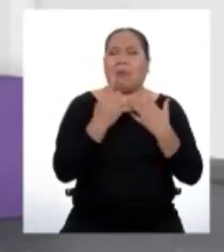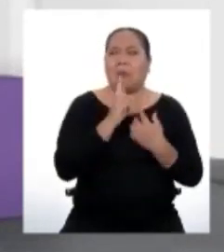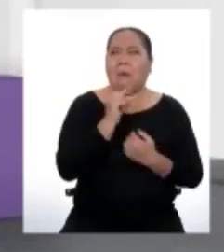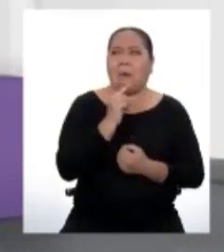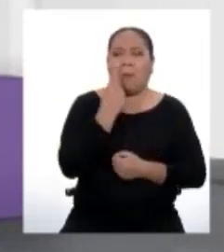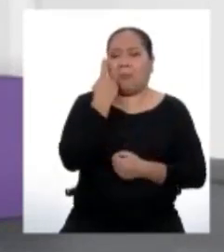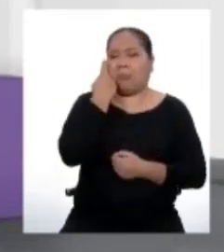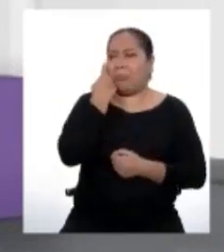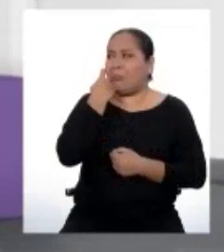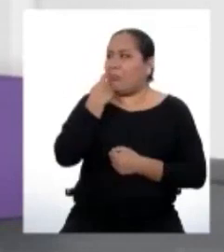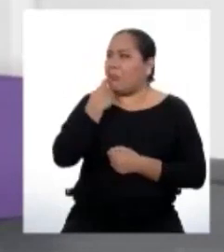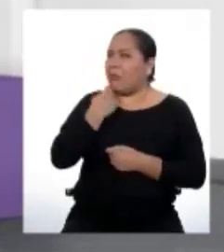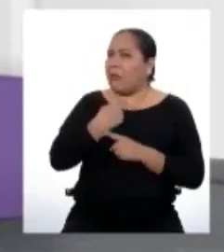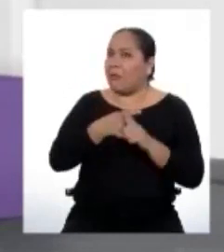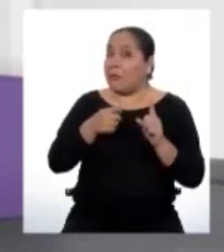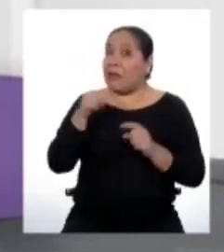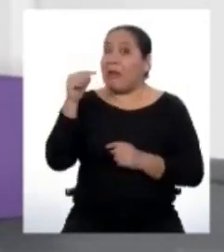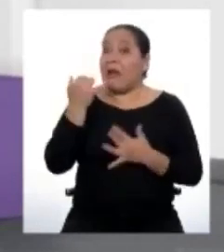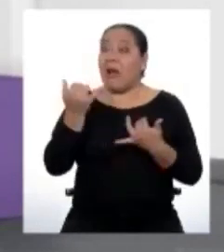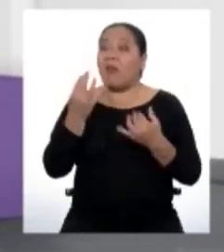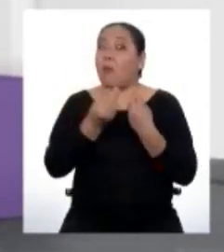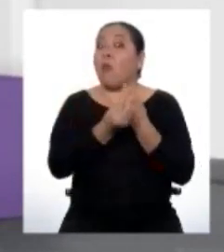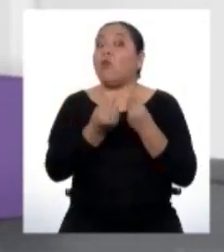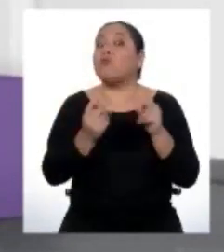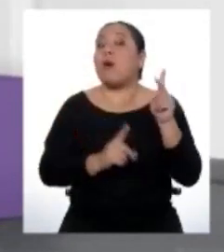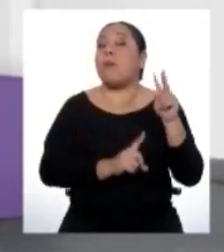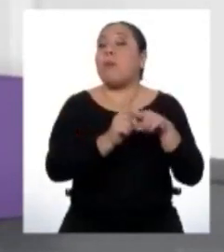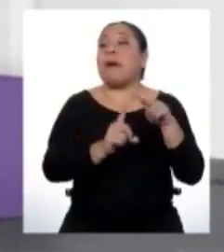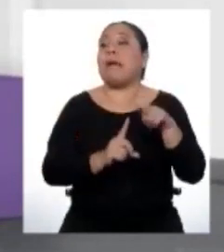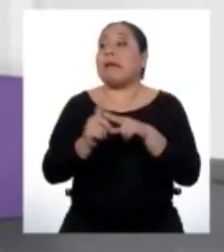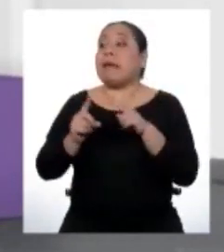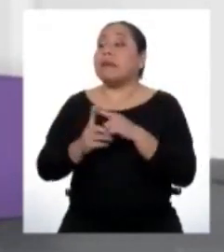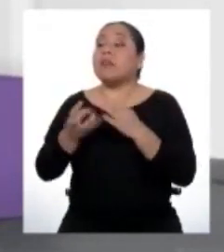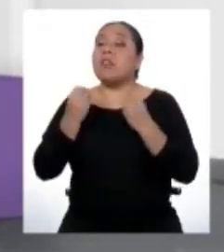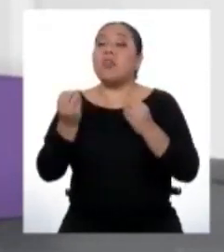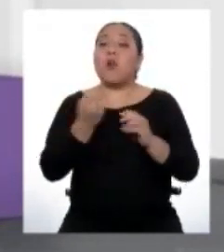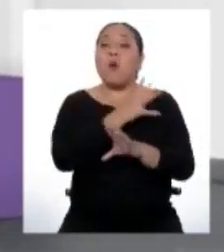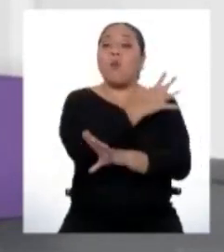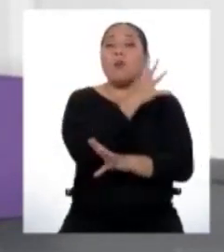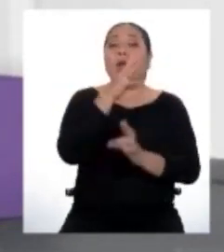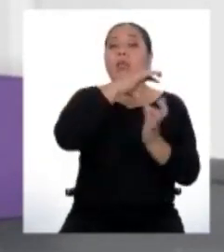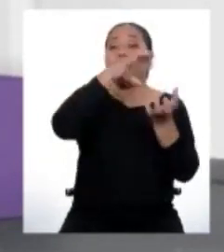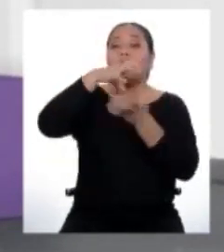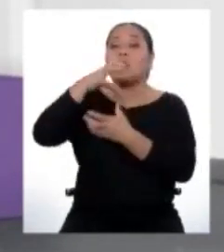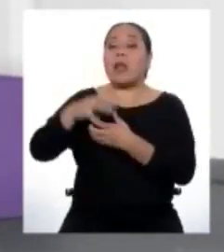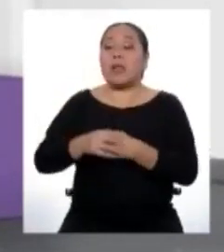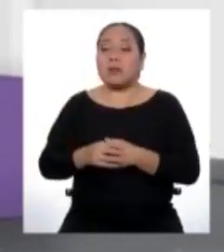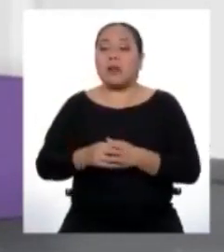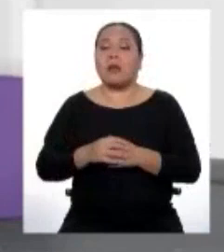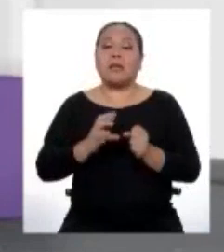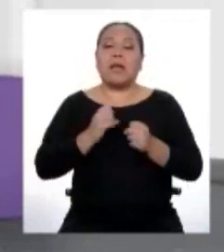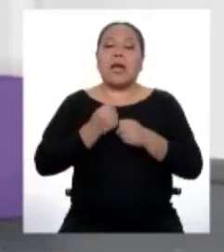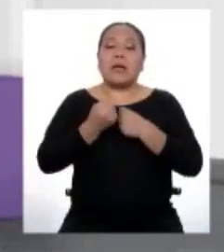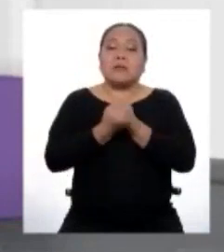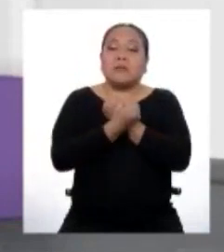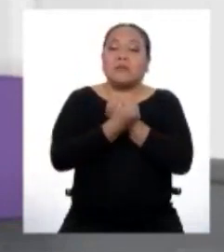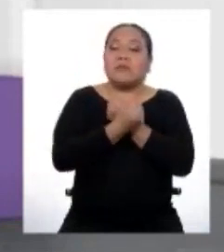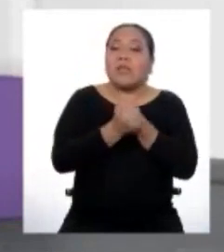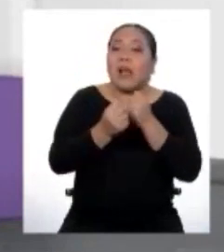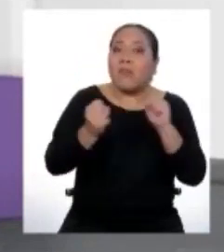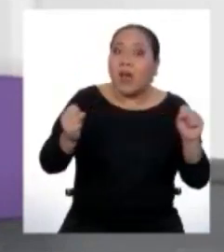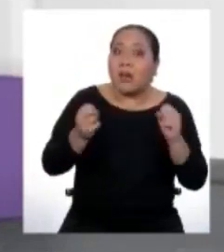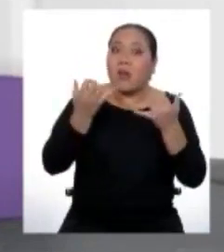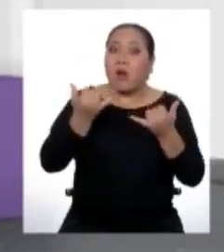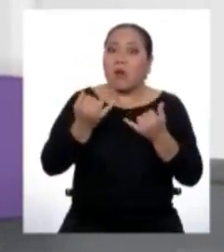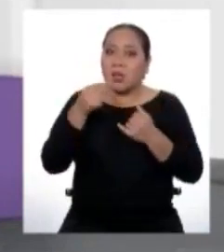ahora que abundan este tipo de publicaciones y noticias de cómo la naturaleza se está recuperando en estos días, nos parece un buen tema